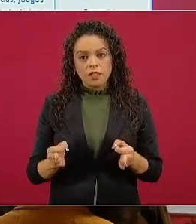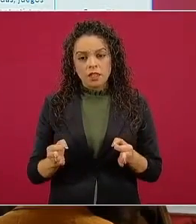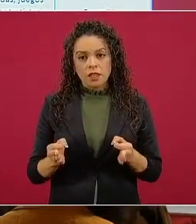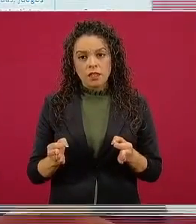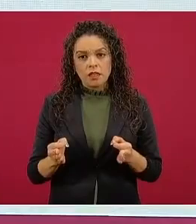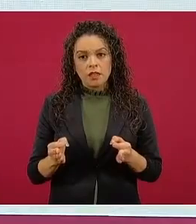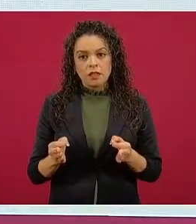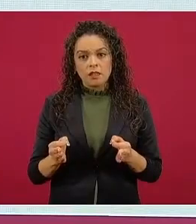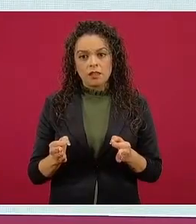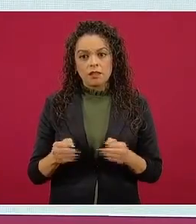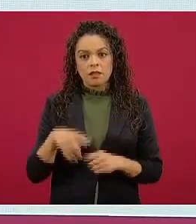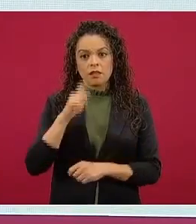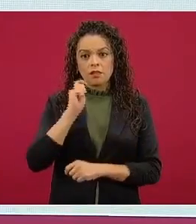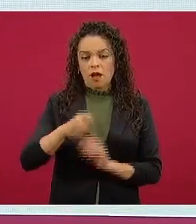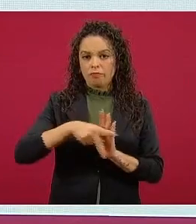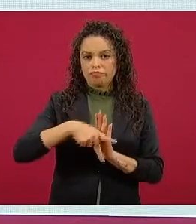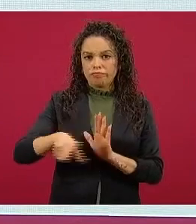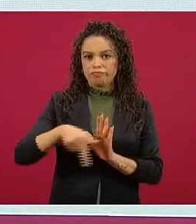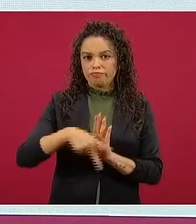y de publicaciones.